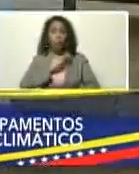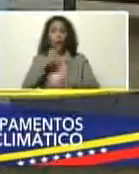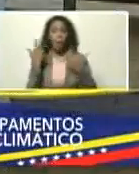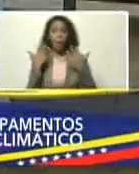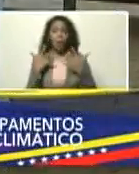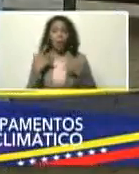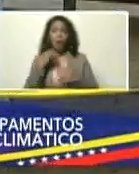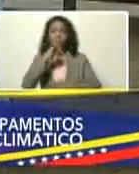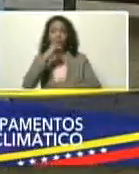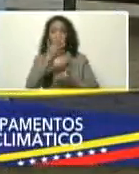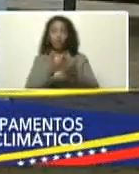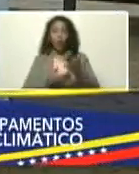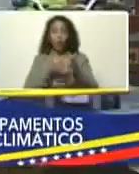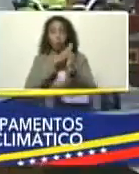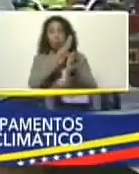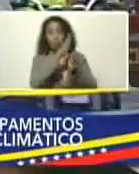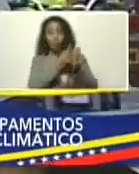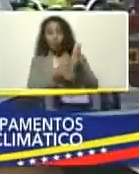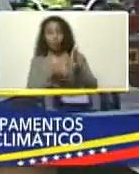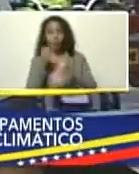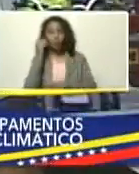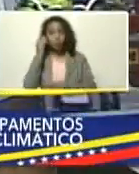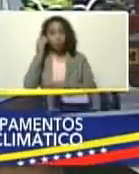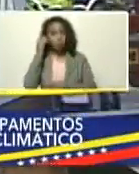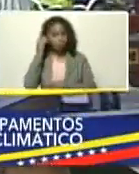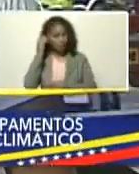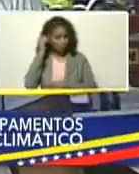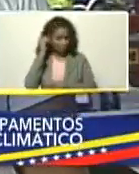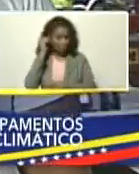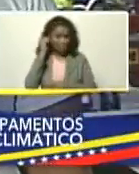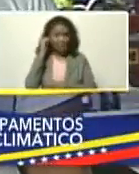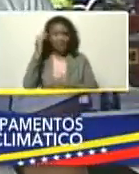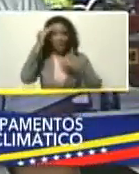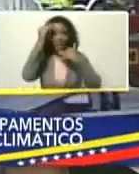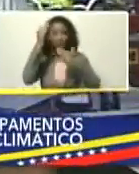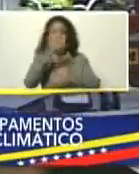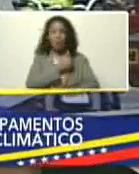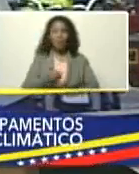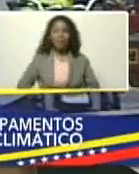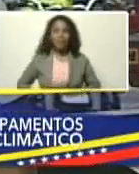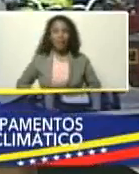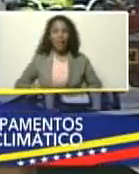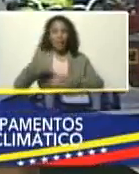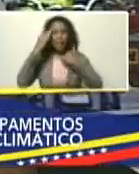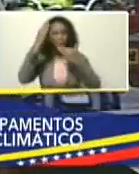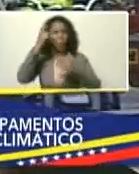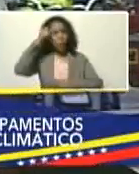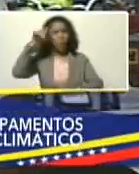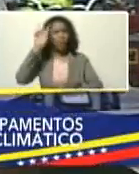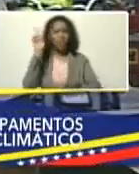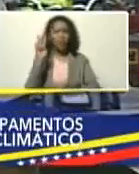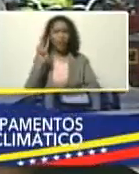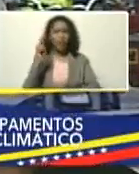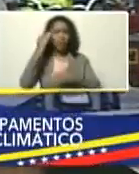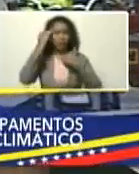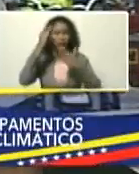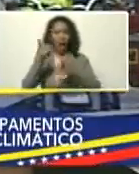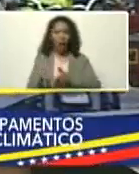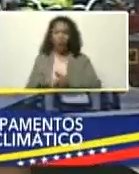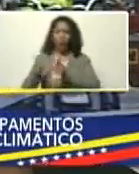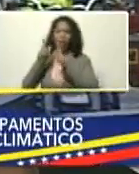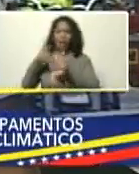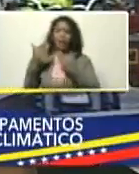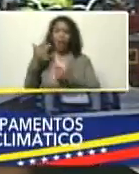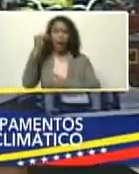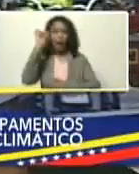los datos, y las estadísticas, adelante. Saludos, presidente, saludo al pueblo venezolano, saludo a todas nuestras autoridades, que